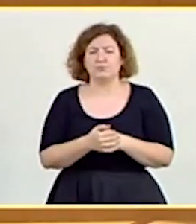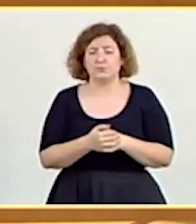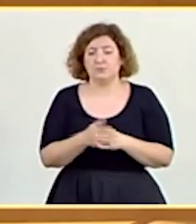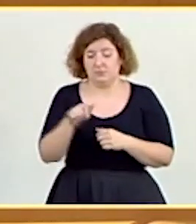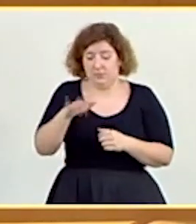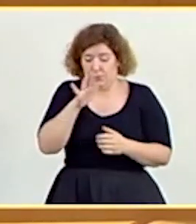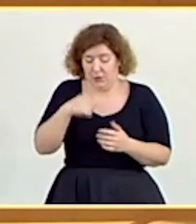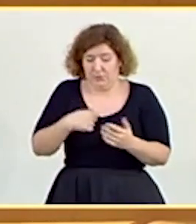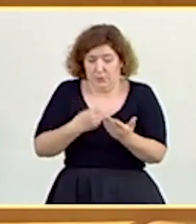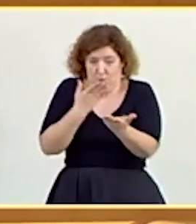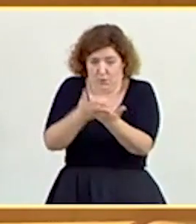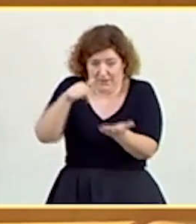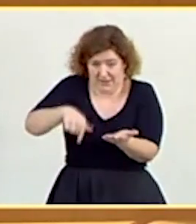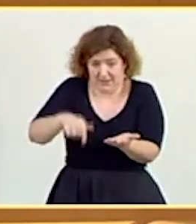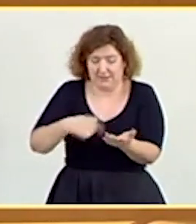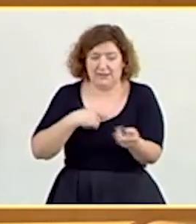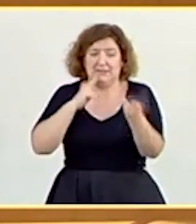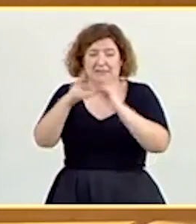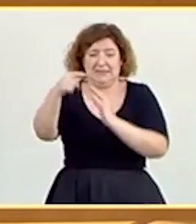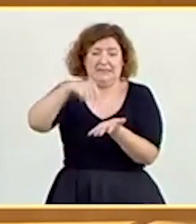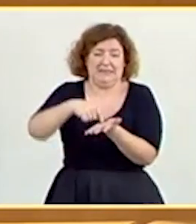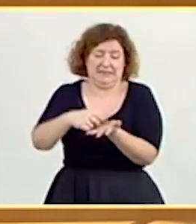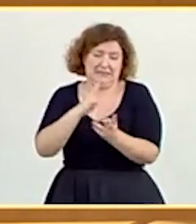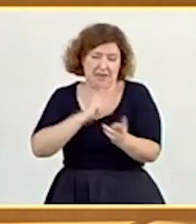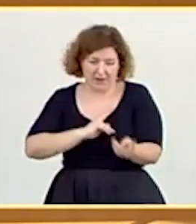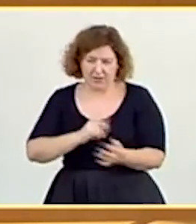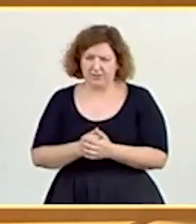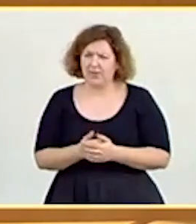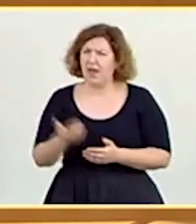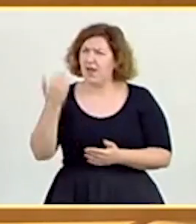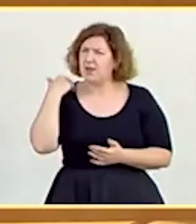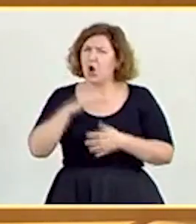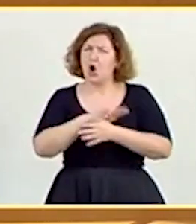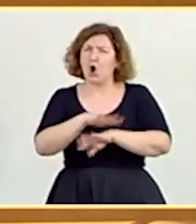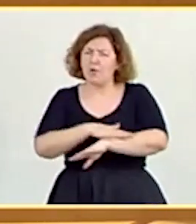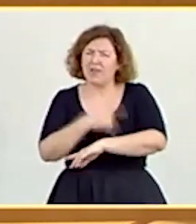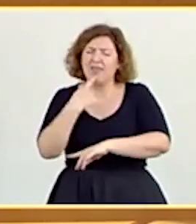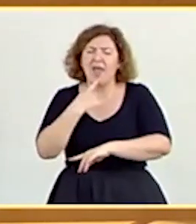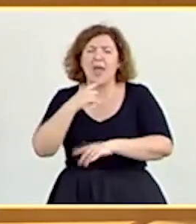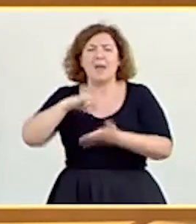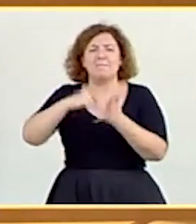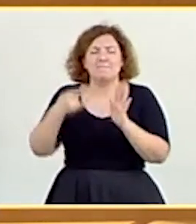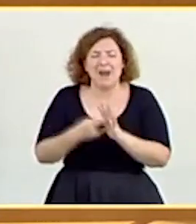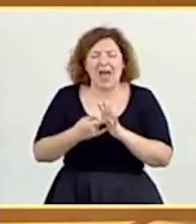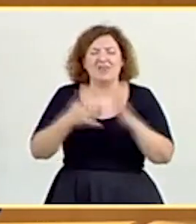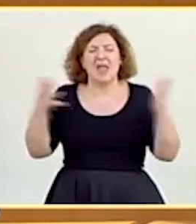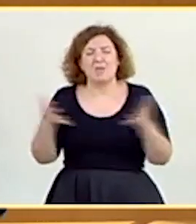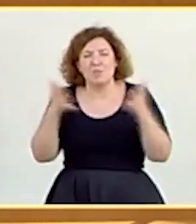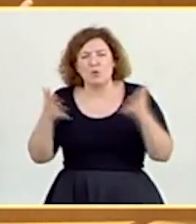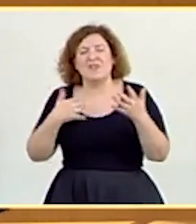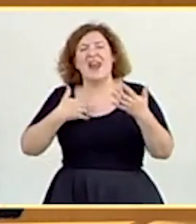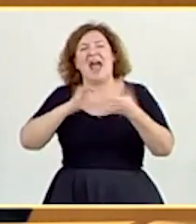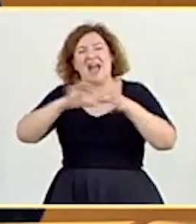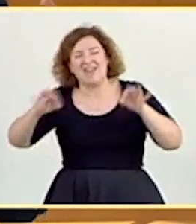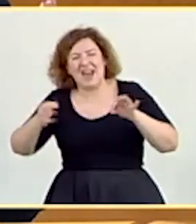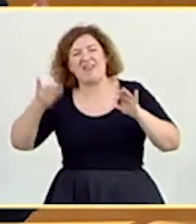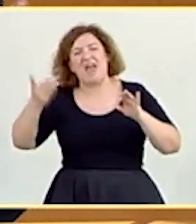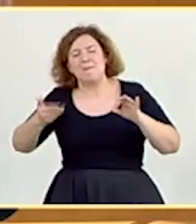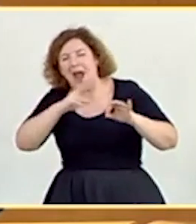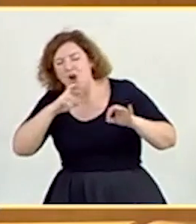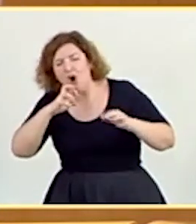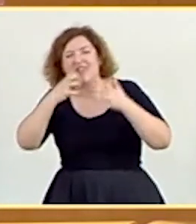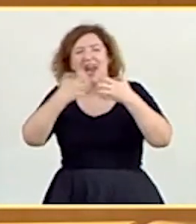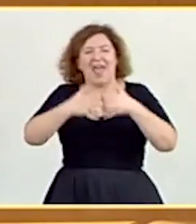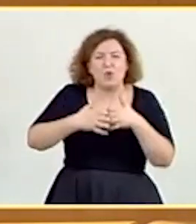interpelación. Mire, ustedes ayer en el Gobierno presentaron, a ver si lo digo bien, el plan de impulso de la cadena de valor de la industria de la automoción.